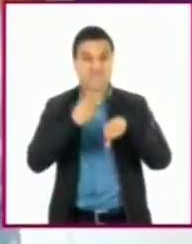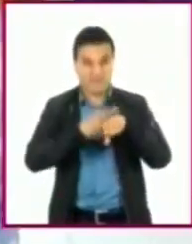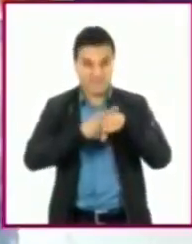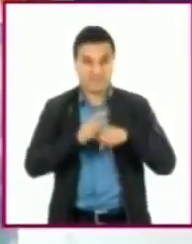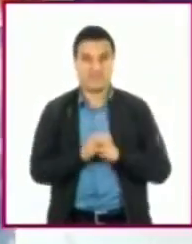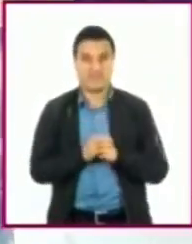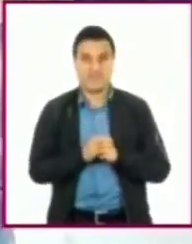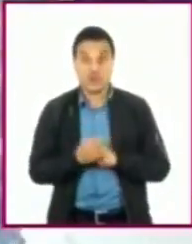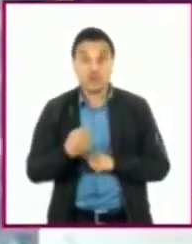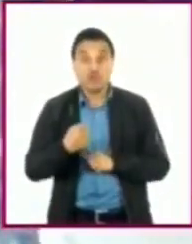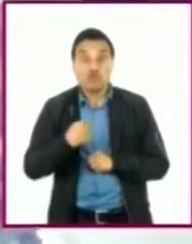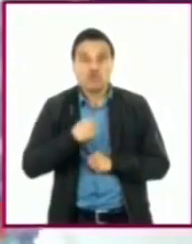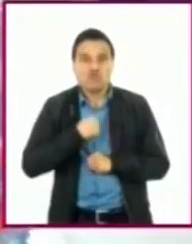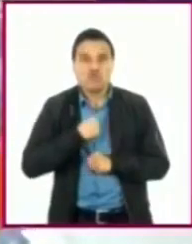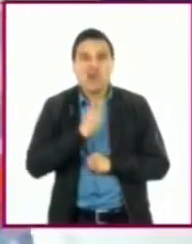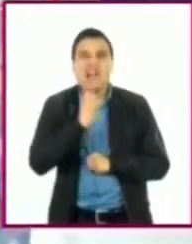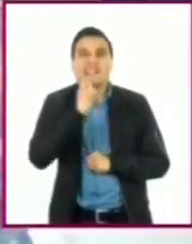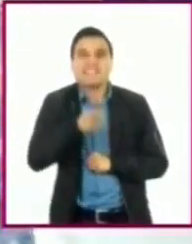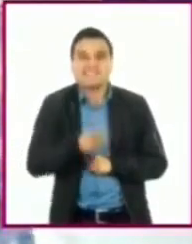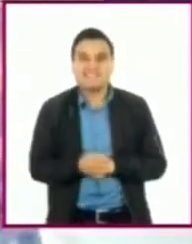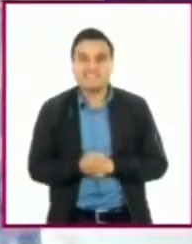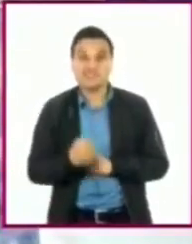¡Soy un agente infeccioso!